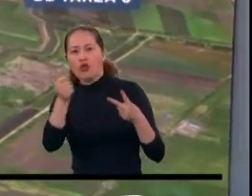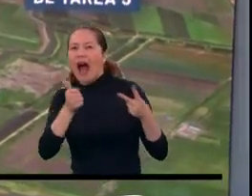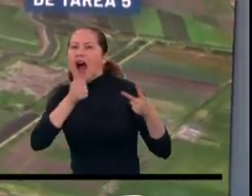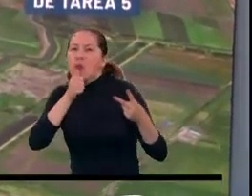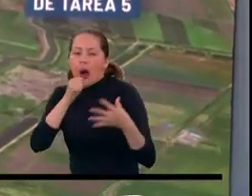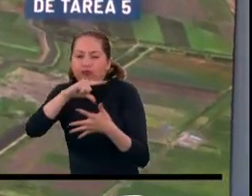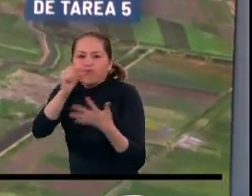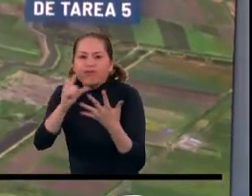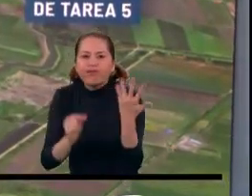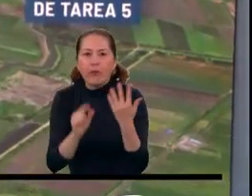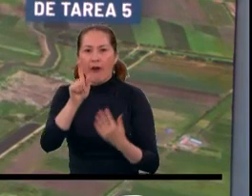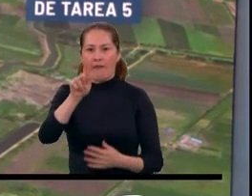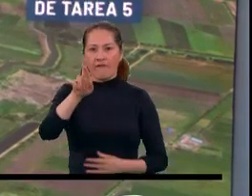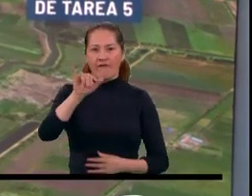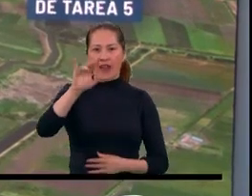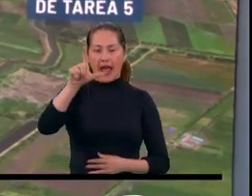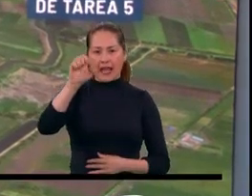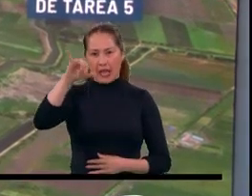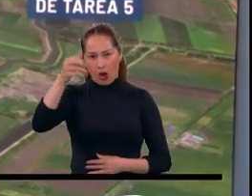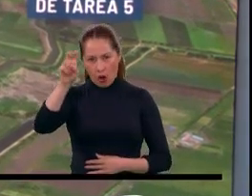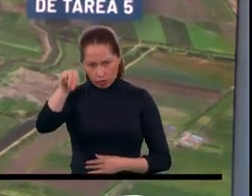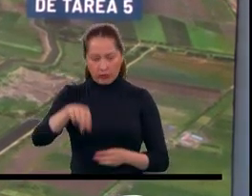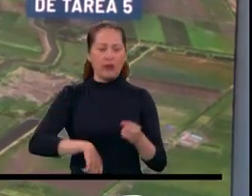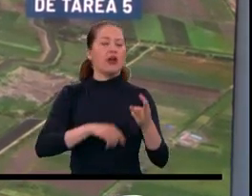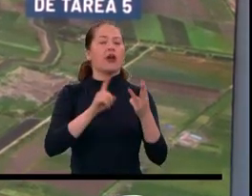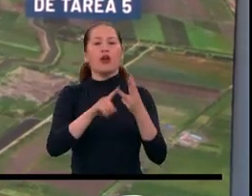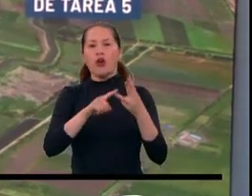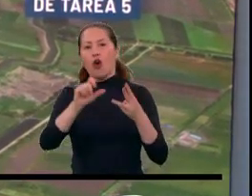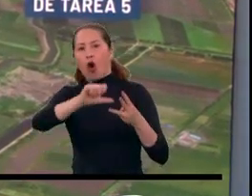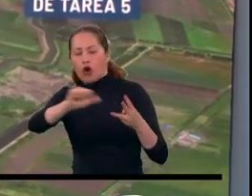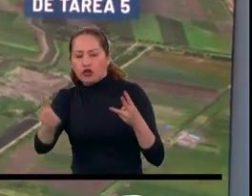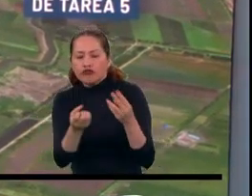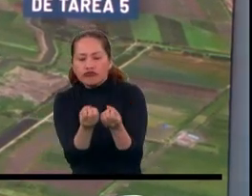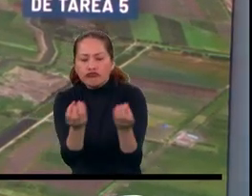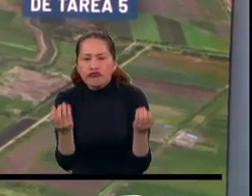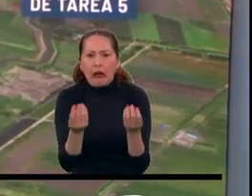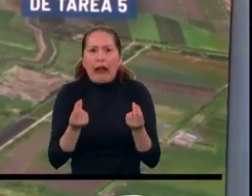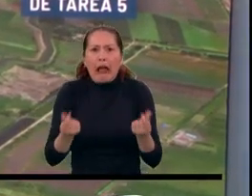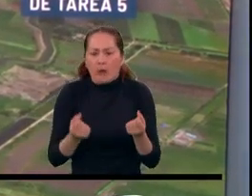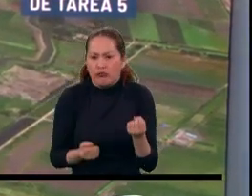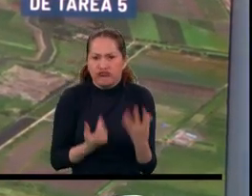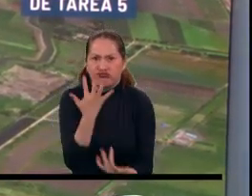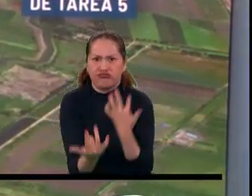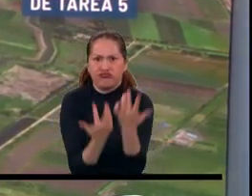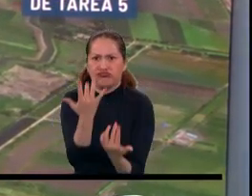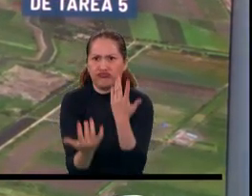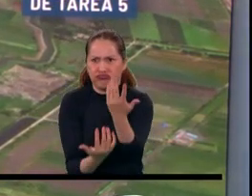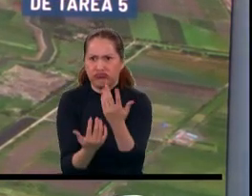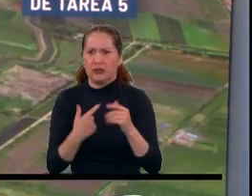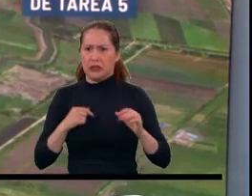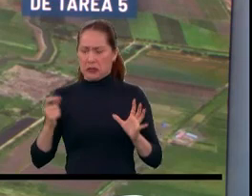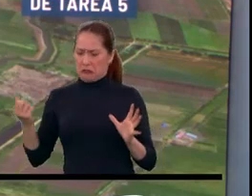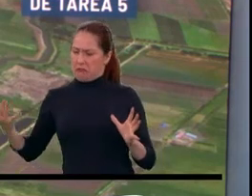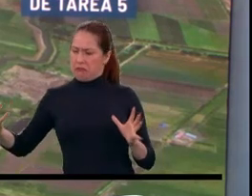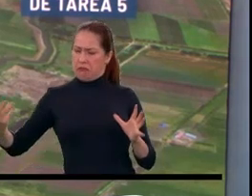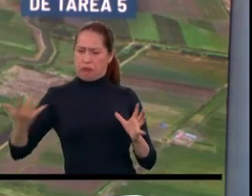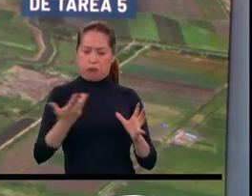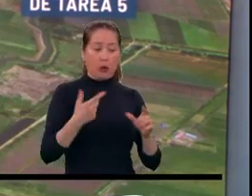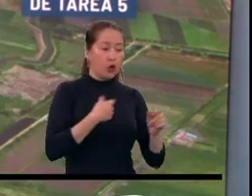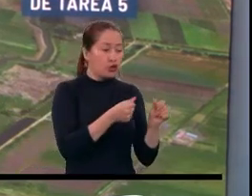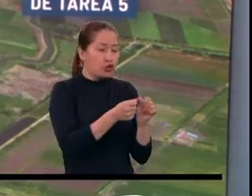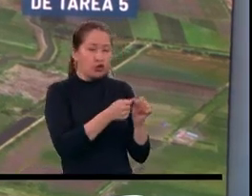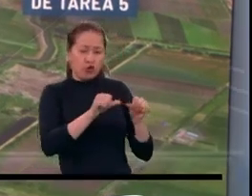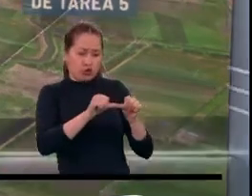emergencia se concentra en los alrededores del relleno Doña Juana por la entrada de Mondoñedo, por las llamas que se encuentran a tan solo 500